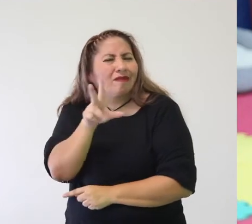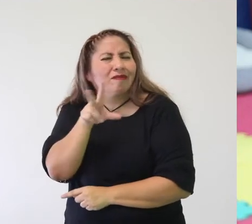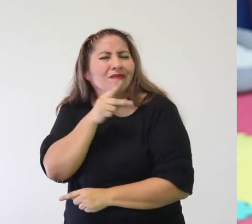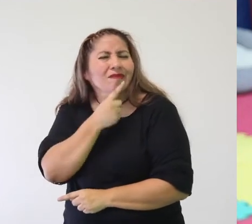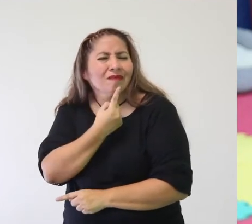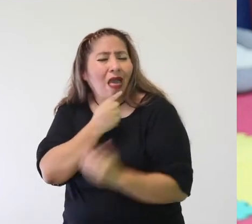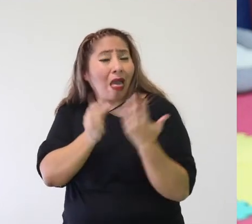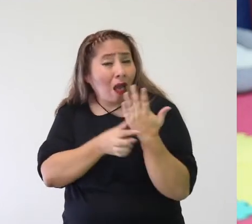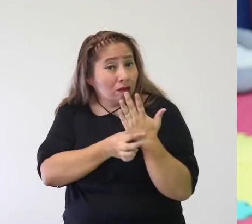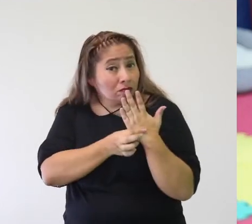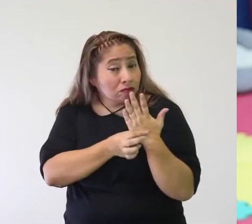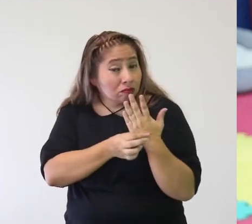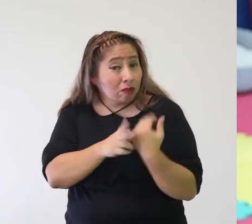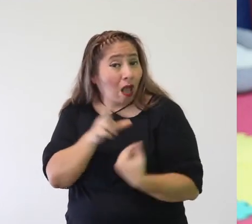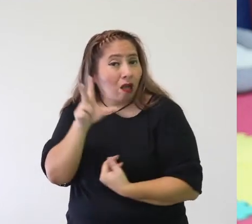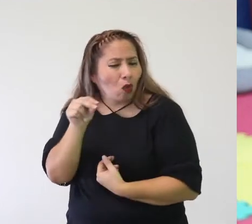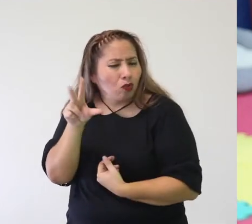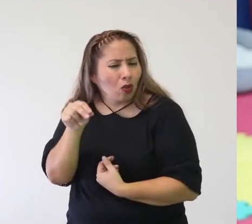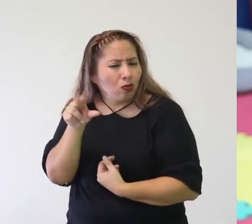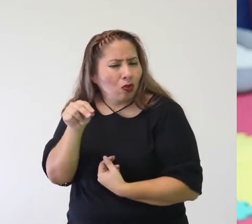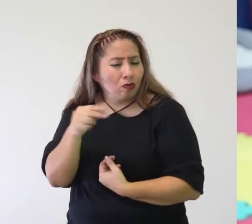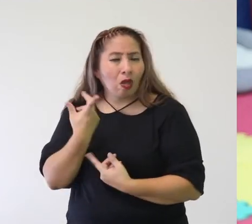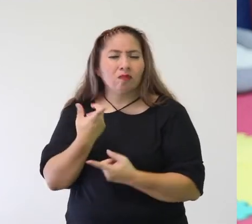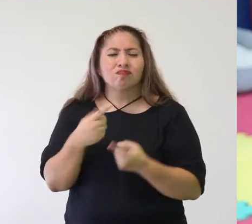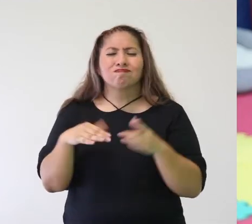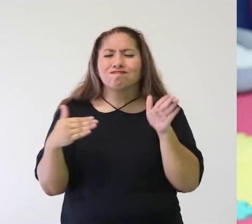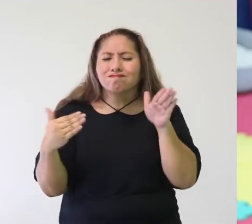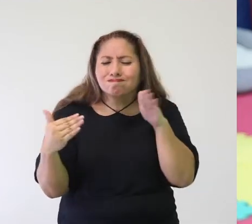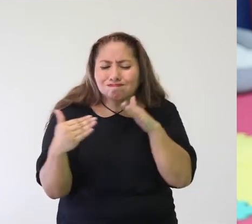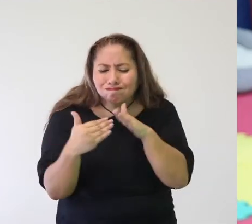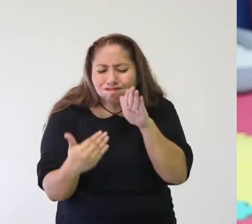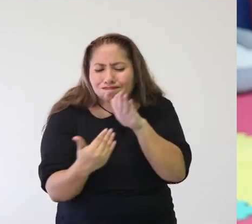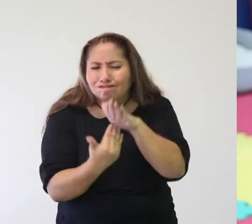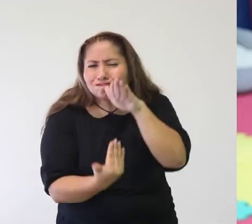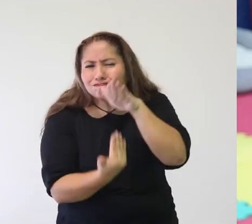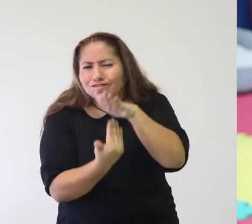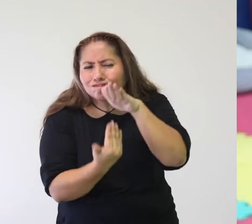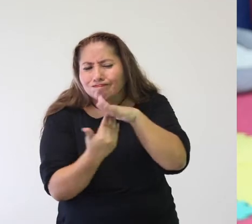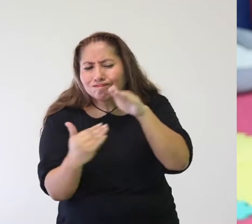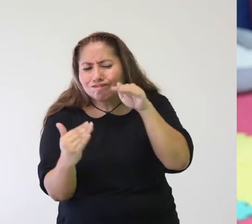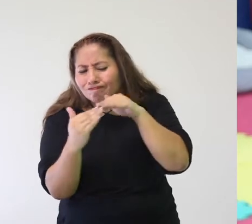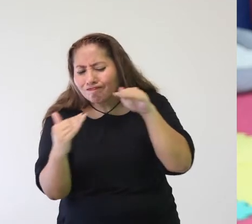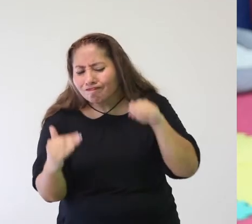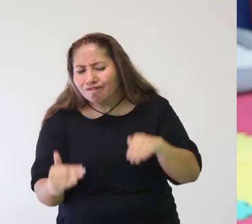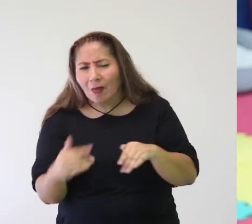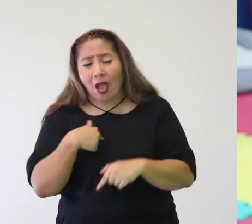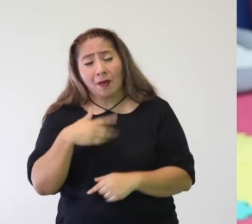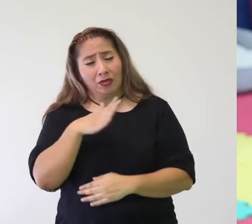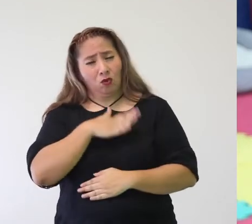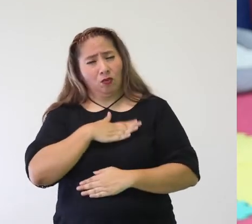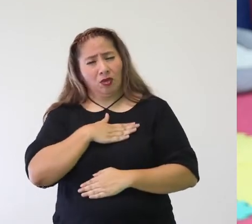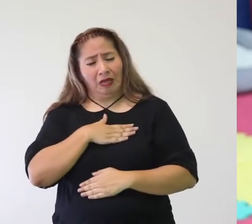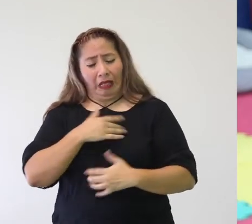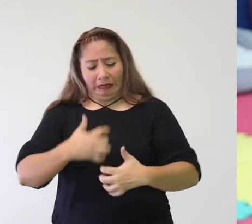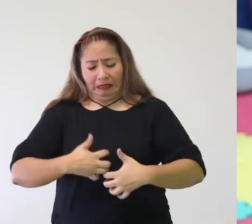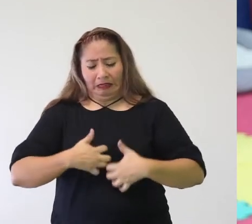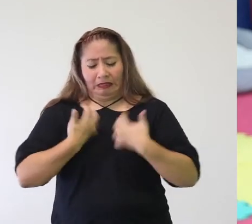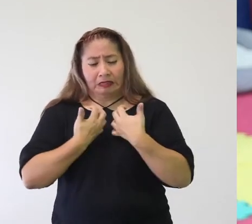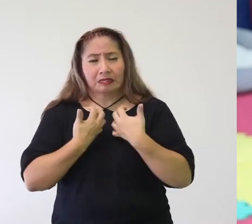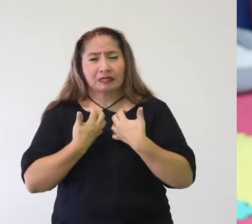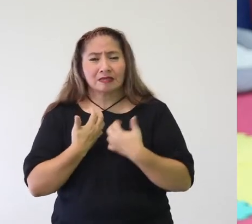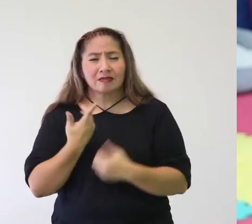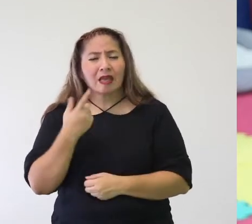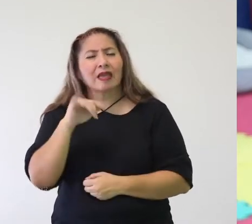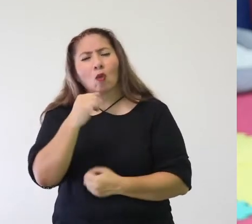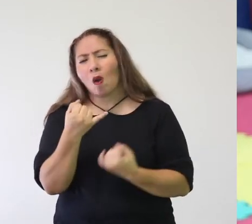no es algo muy importante, que comenzar a establecer límites contigo mismo y con los otros, porque a veces el estrés se